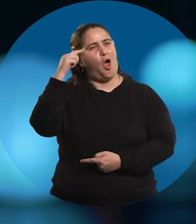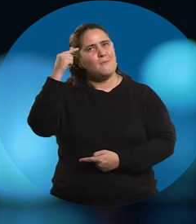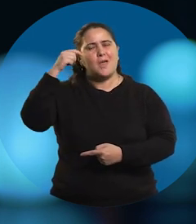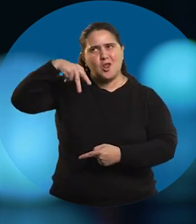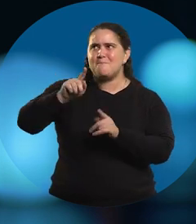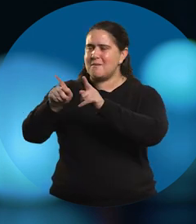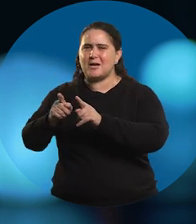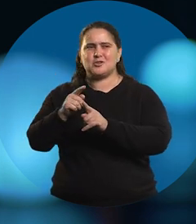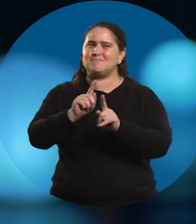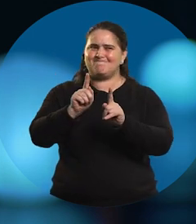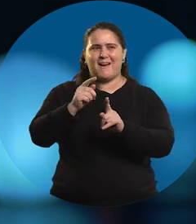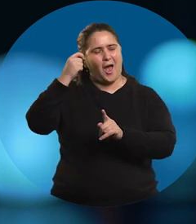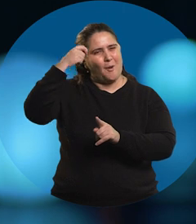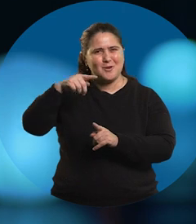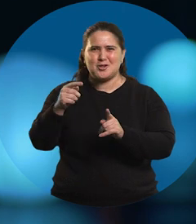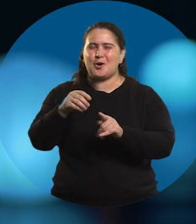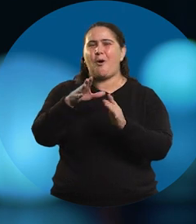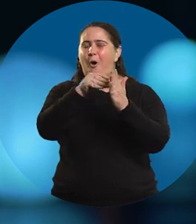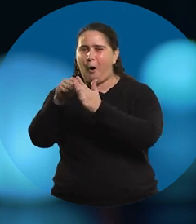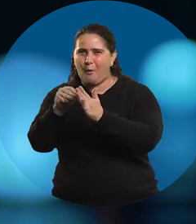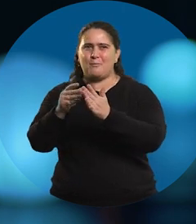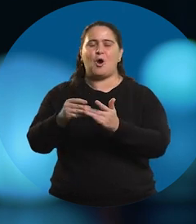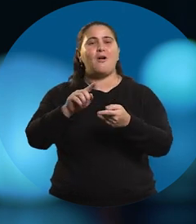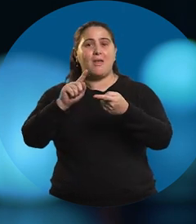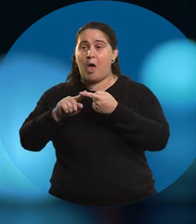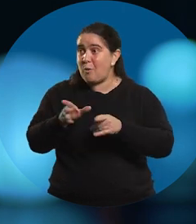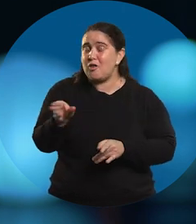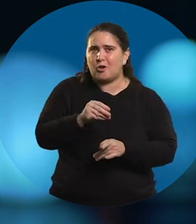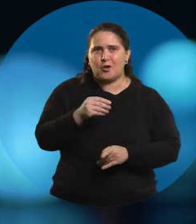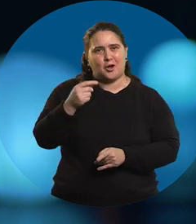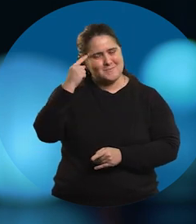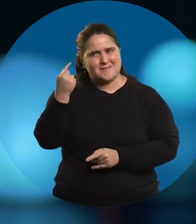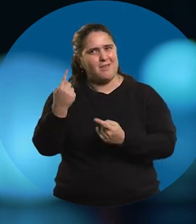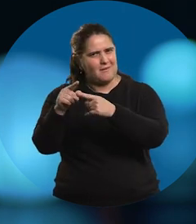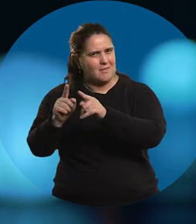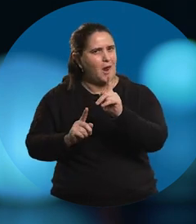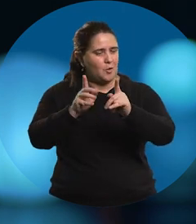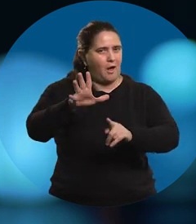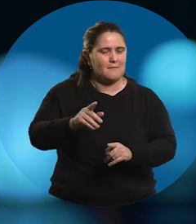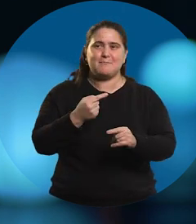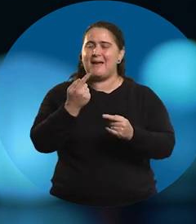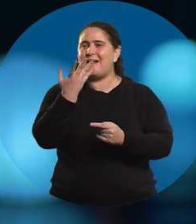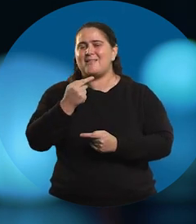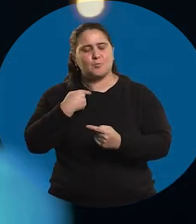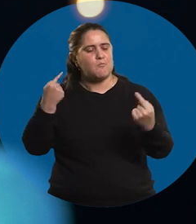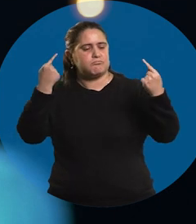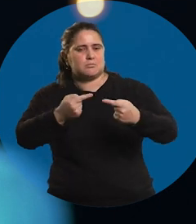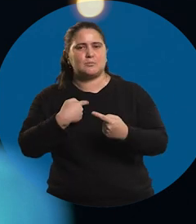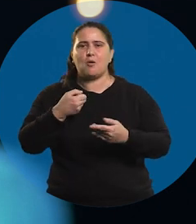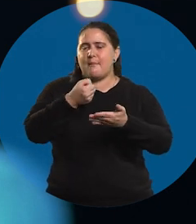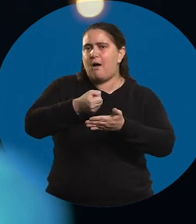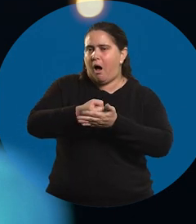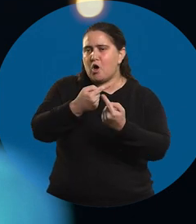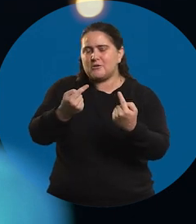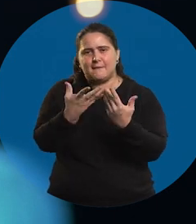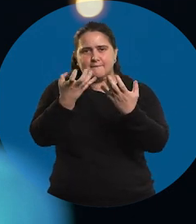pensando. Que si todos estamos de acuerdo es porque ninguno está pensando nada. Me gusta el debate. Me gusta argumentar y dar mi posición. Me gusta pelear